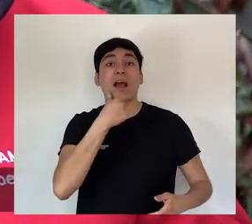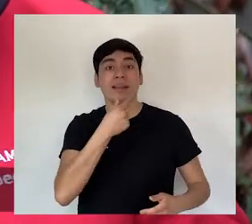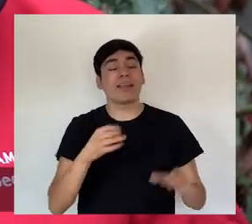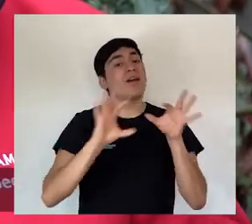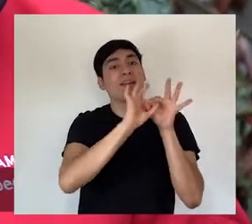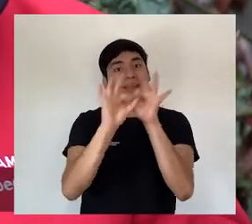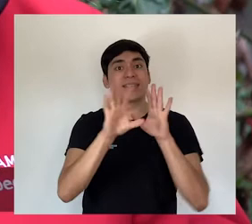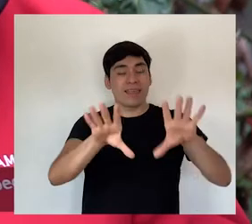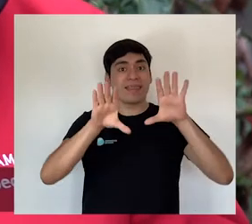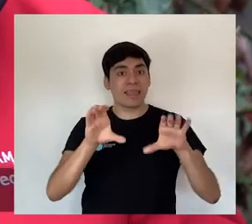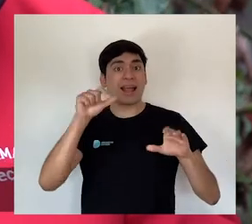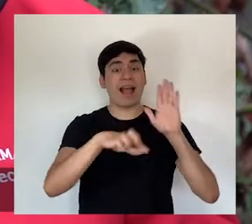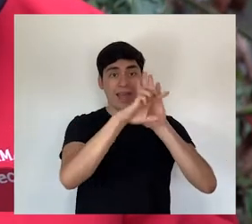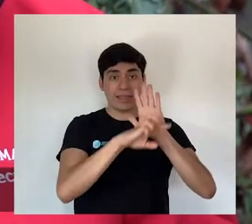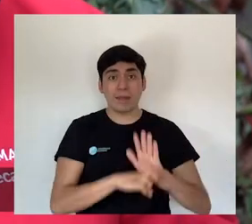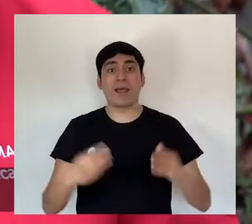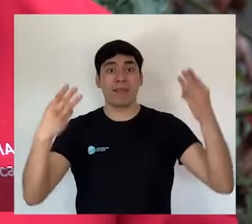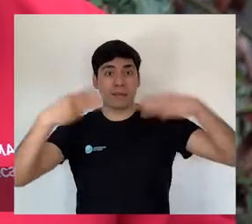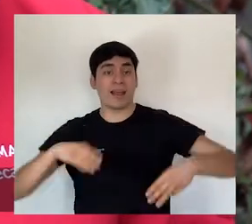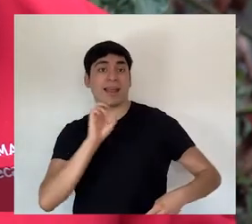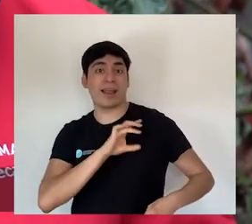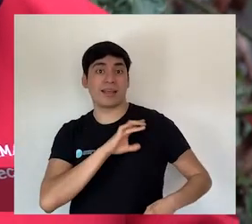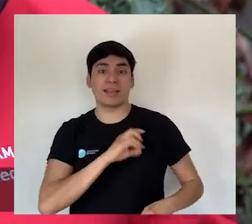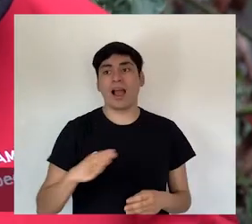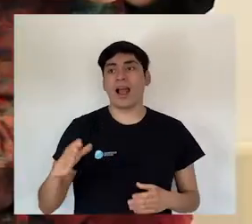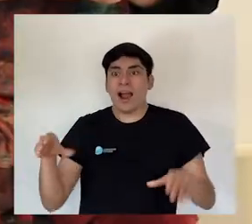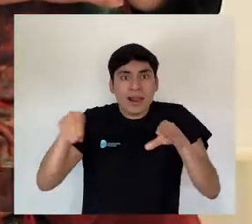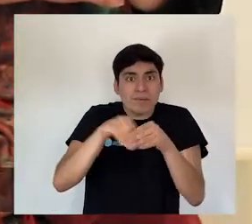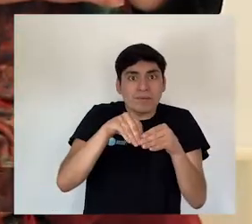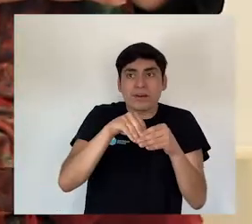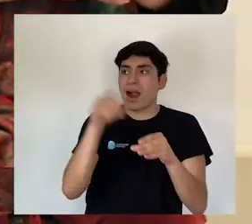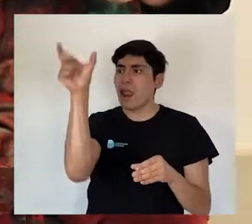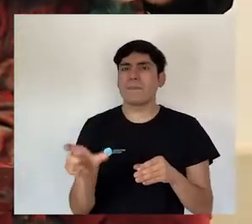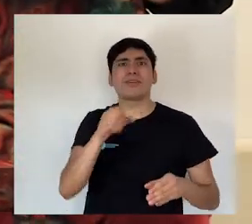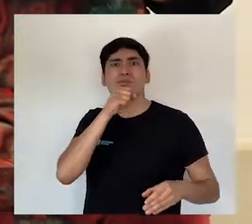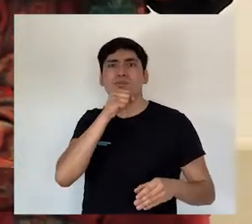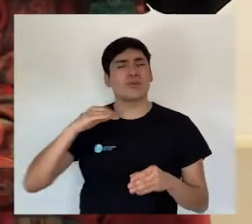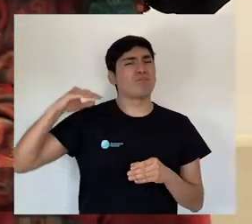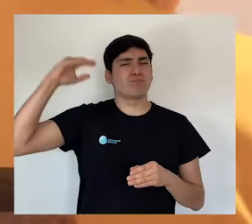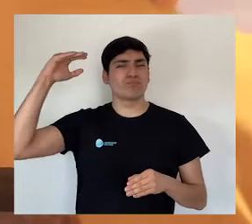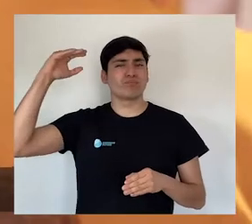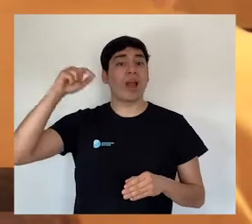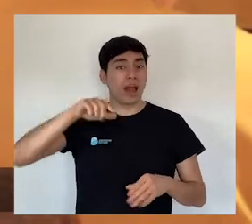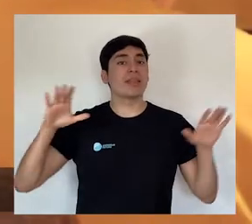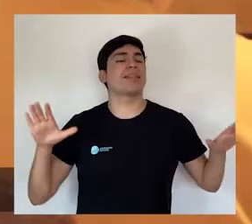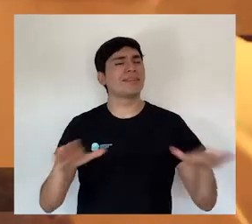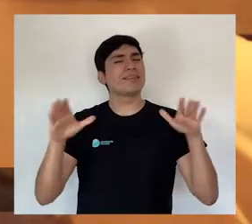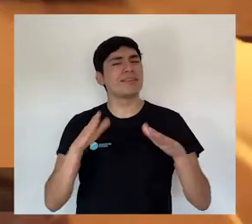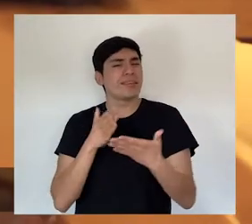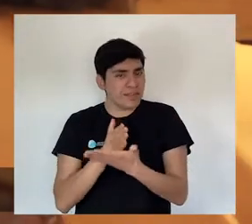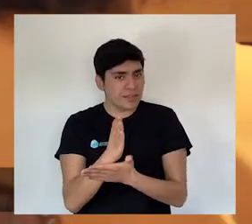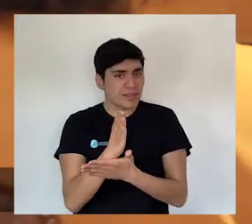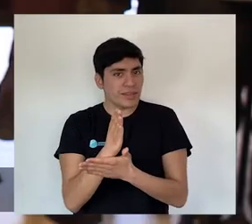que el Plan de la Lectura de la Región de Magallanes y Antártica Chilena haya incluido a las personas mayores como grupo priorizado de la región. Esta iniciativa